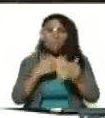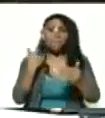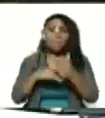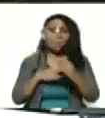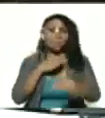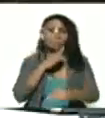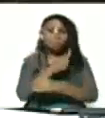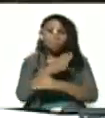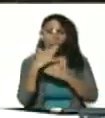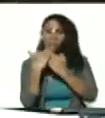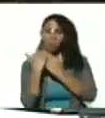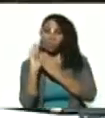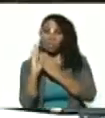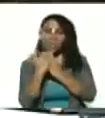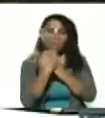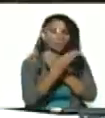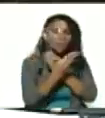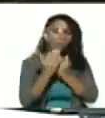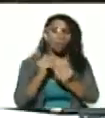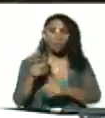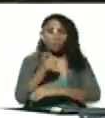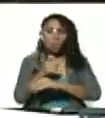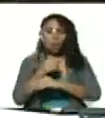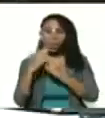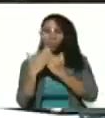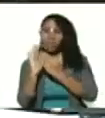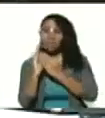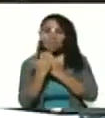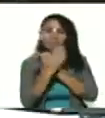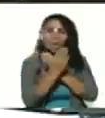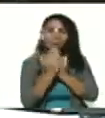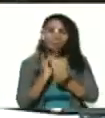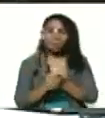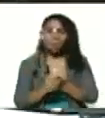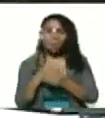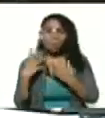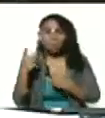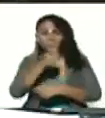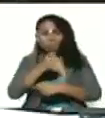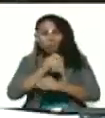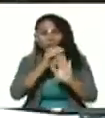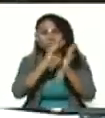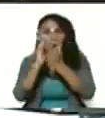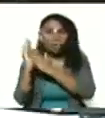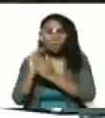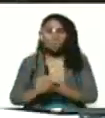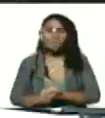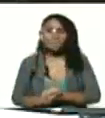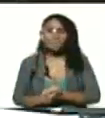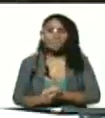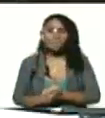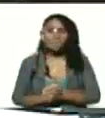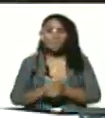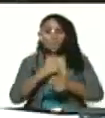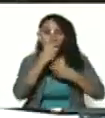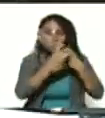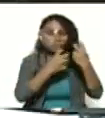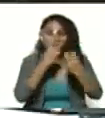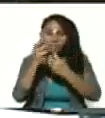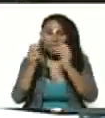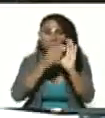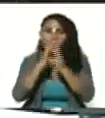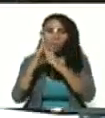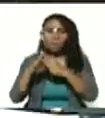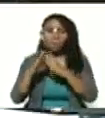buscar a los vecinos vamos a buscar a las vecinas vamos a buscar a las comunidades vamos a recorrer las comunidades para